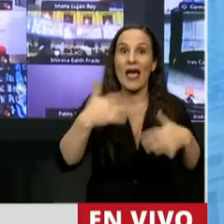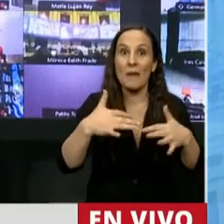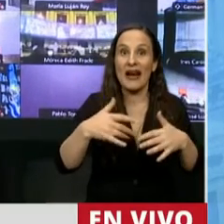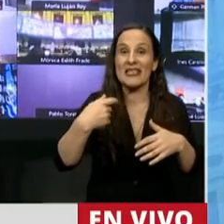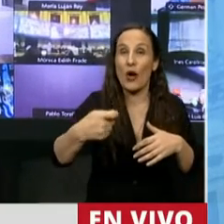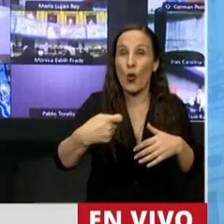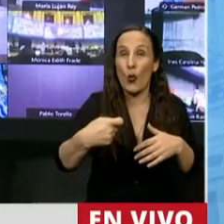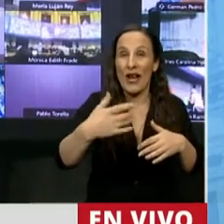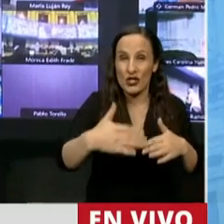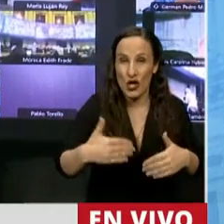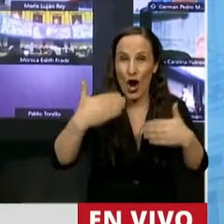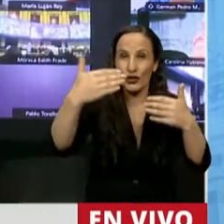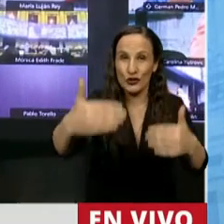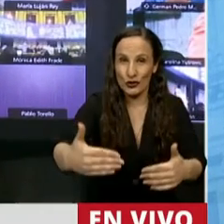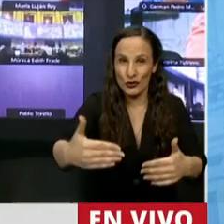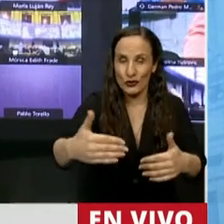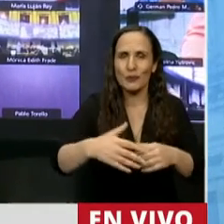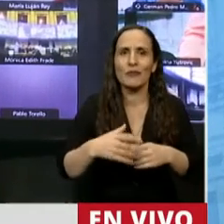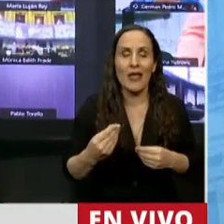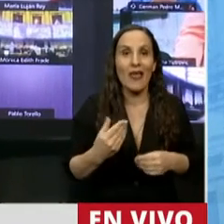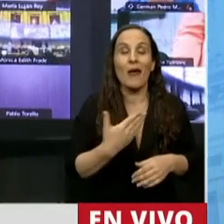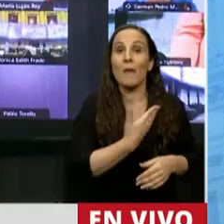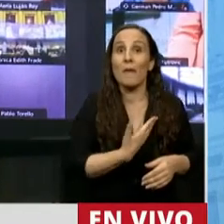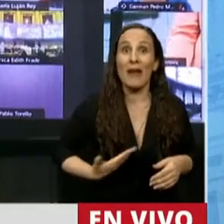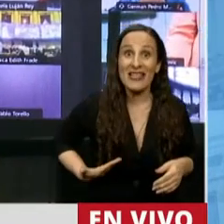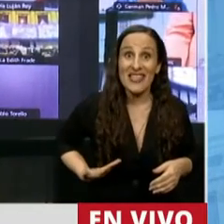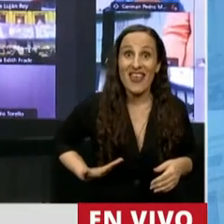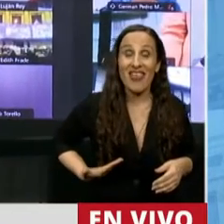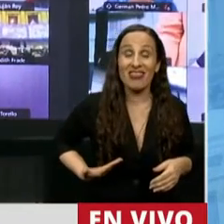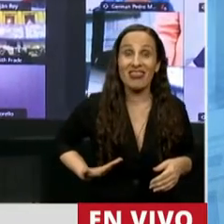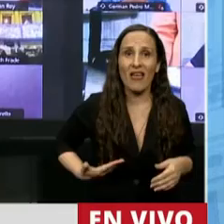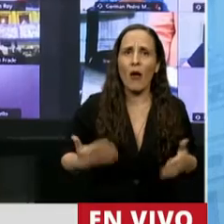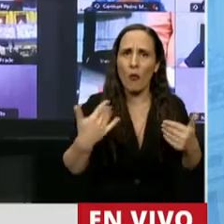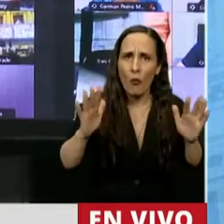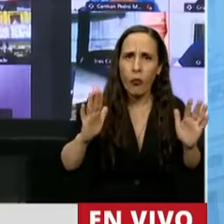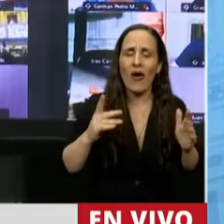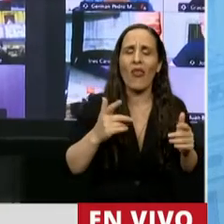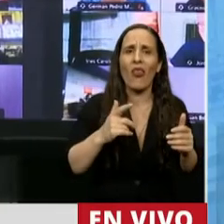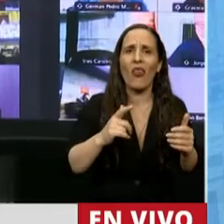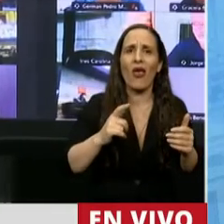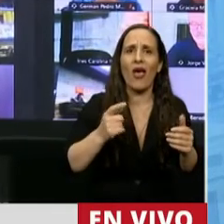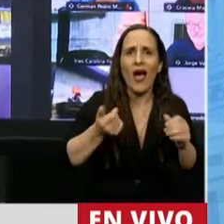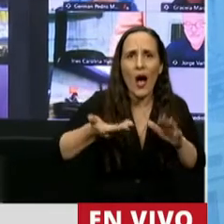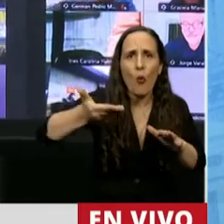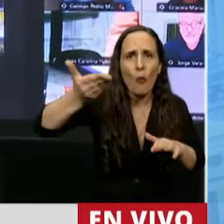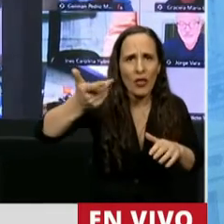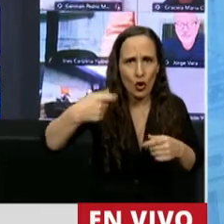jubilaciones y con ello la facultad discrecional del Presidente para otorgar los aumentos jubilatorios.